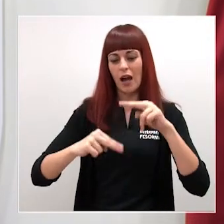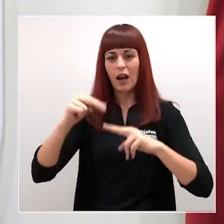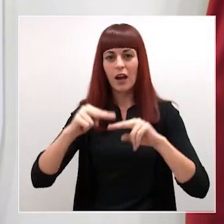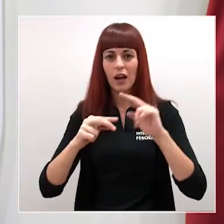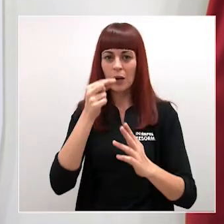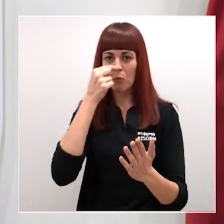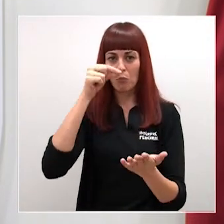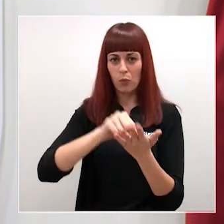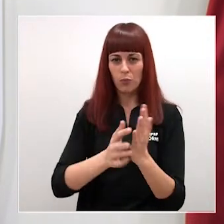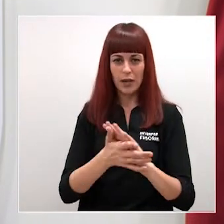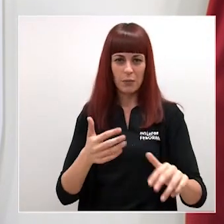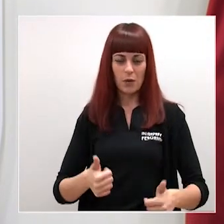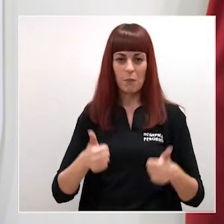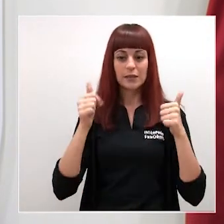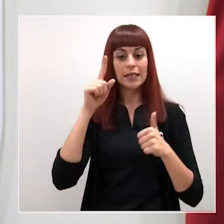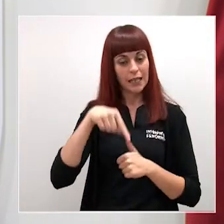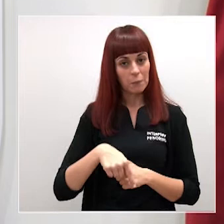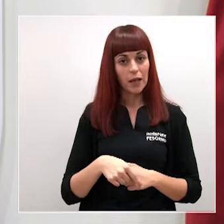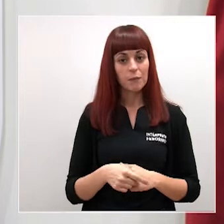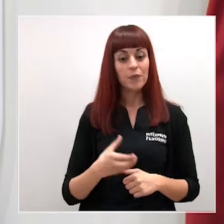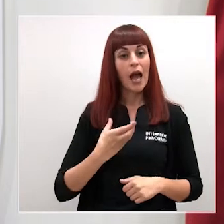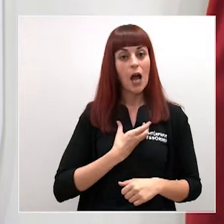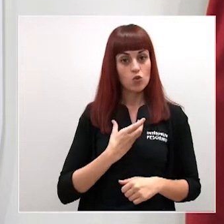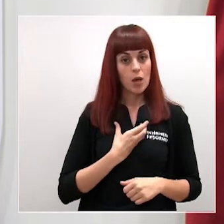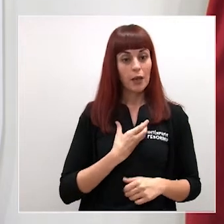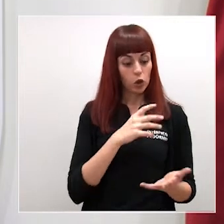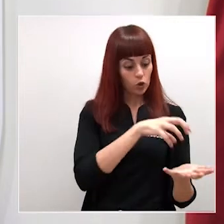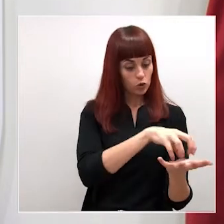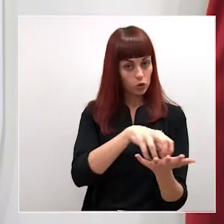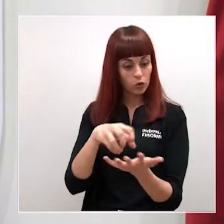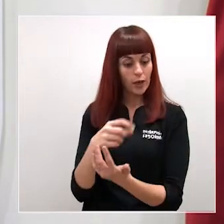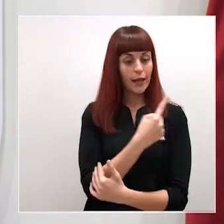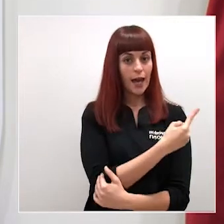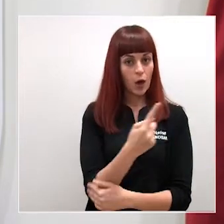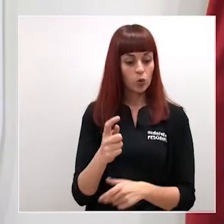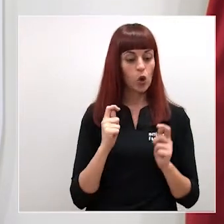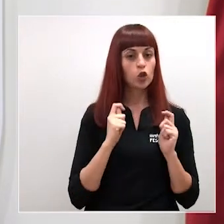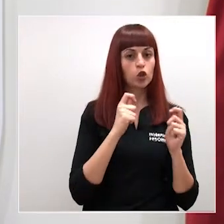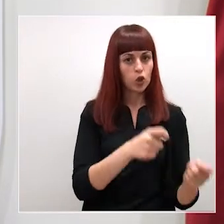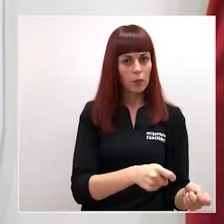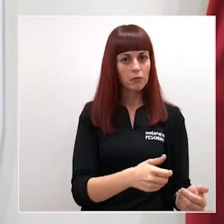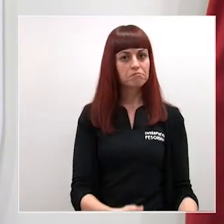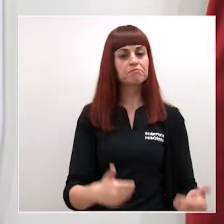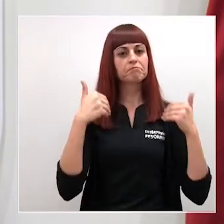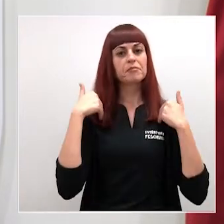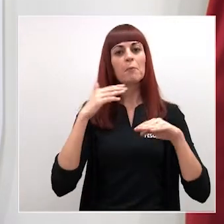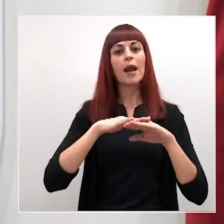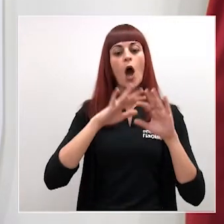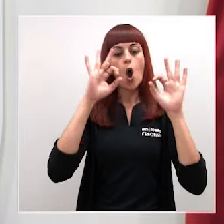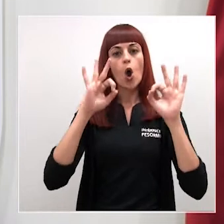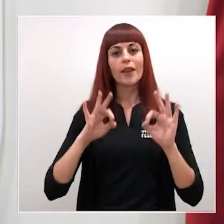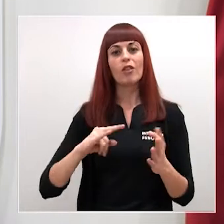Además, otorga competencia a los ayuntamientos para poder hacer los proyectos de ordenación de playas.